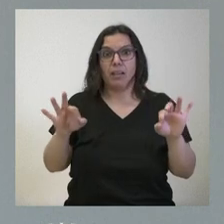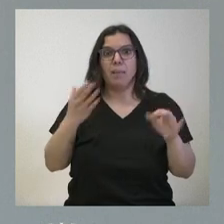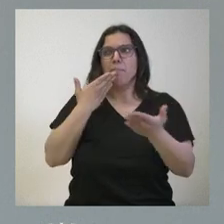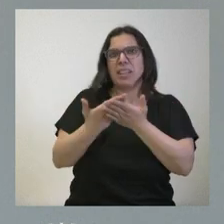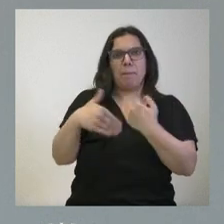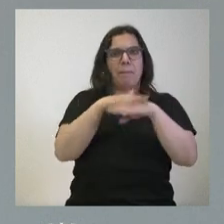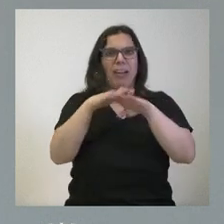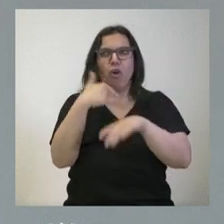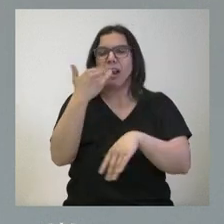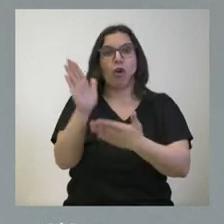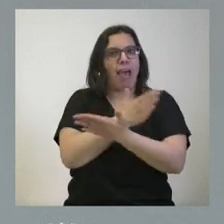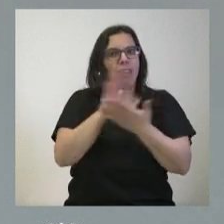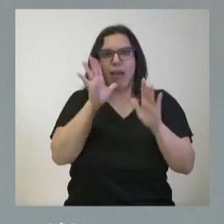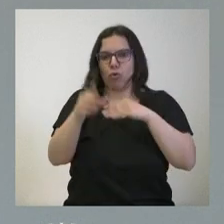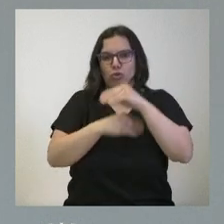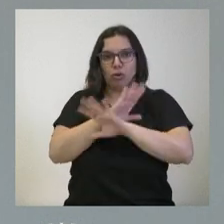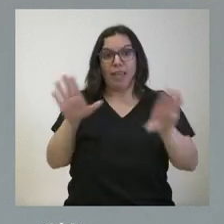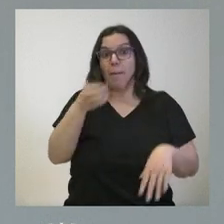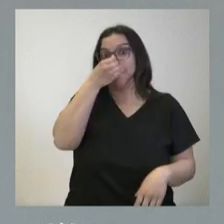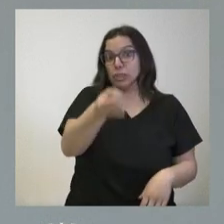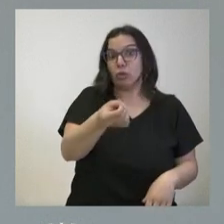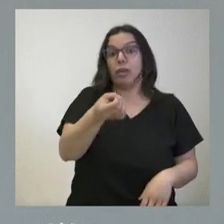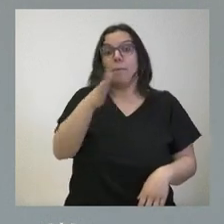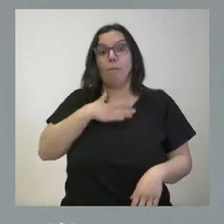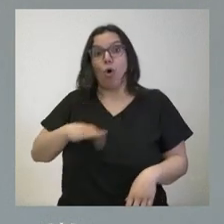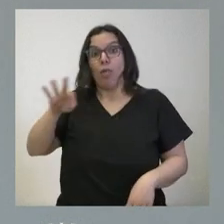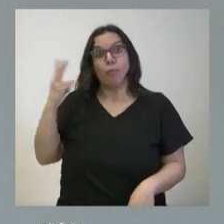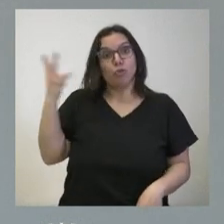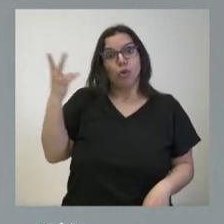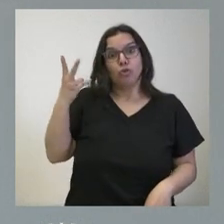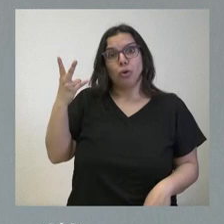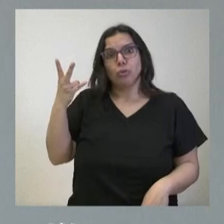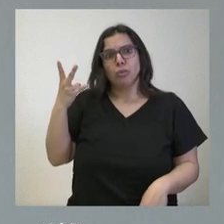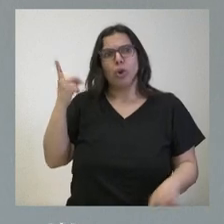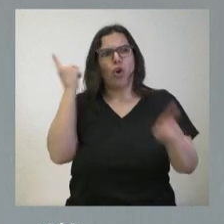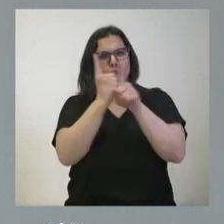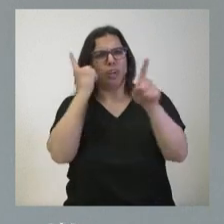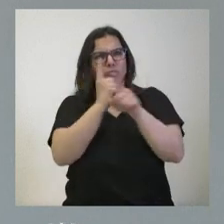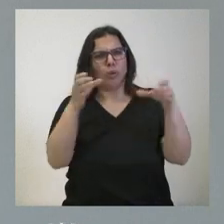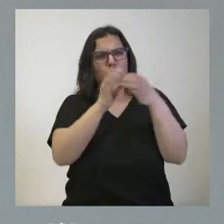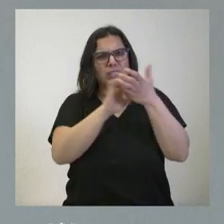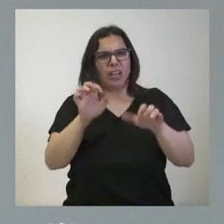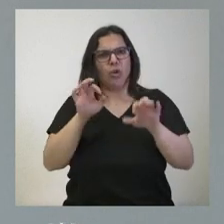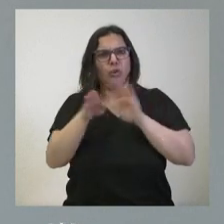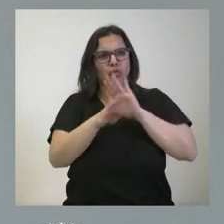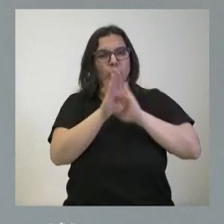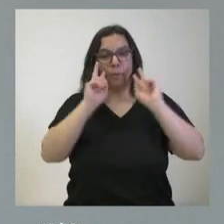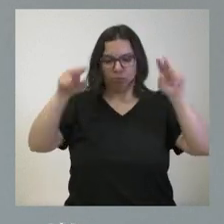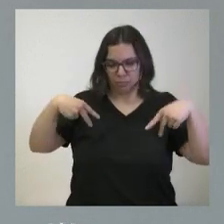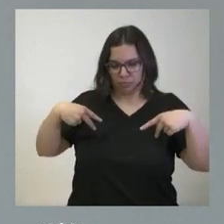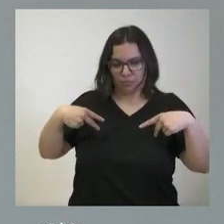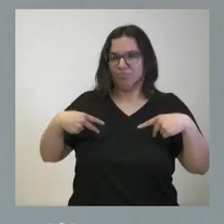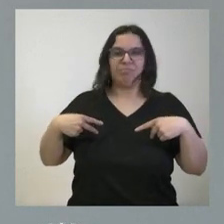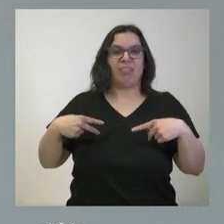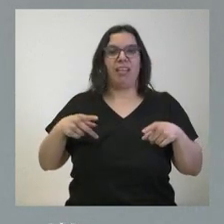perdón. Y el Partido Socialista y Podemos siguen criticando a la Junta de Castilla y León. Ninguna crítica va a